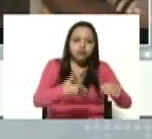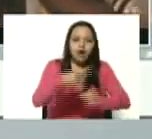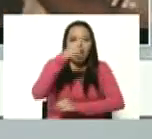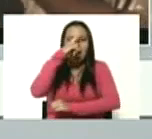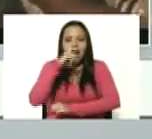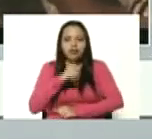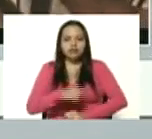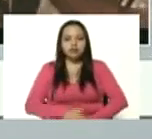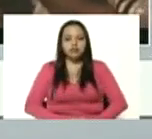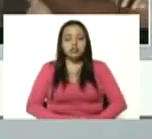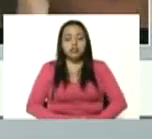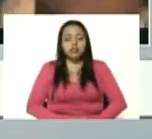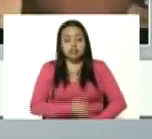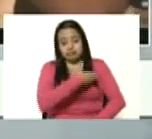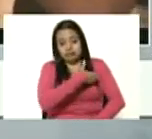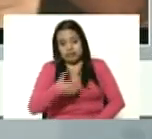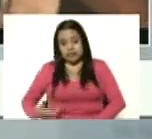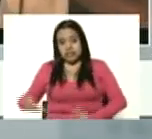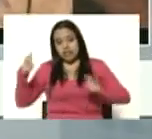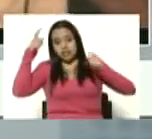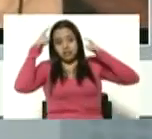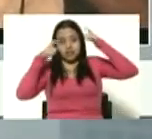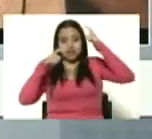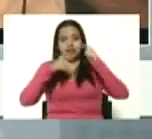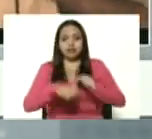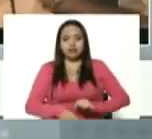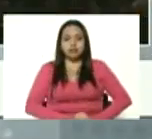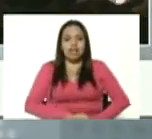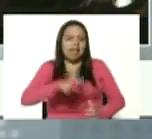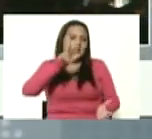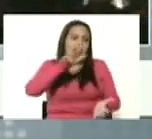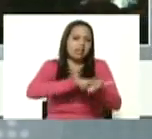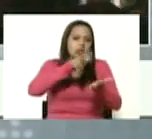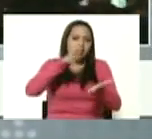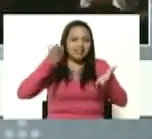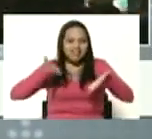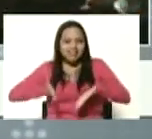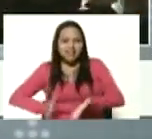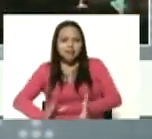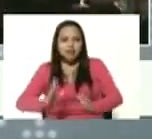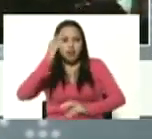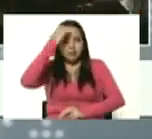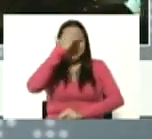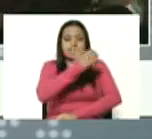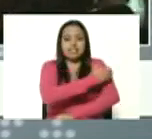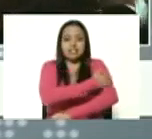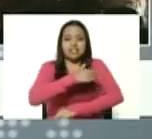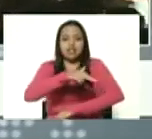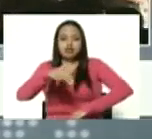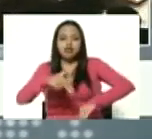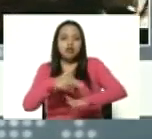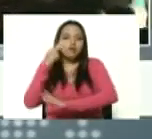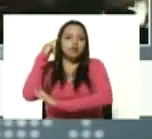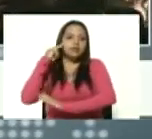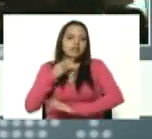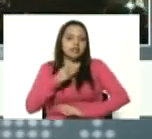comandante Chávez decretó el nacimiento de la milicia nacional bolivariana